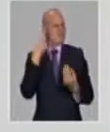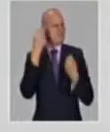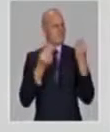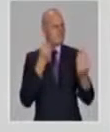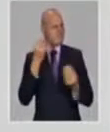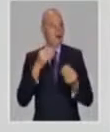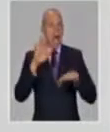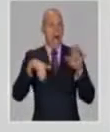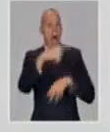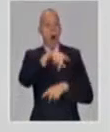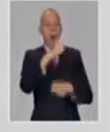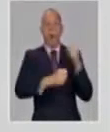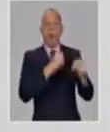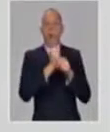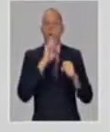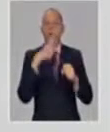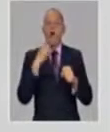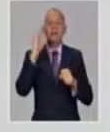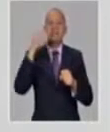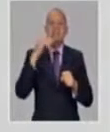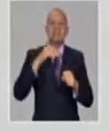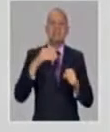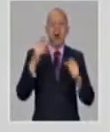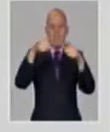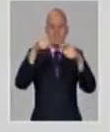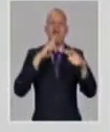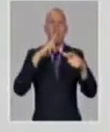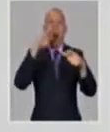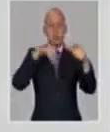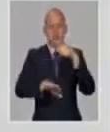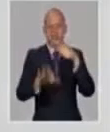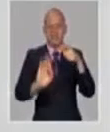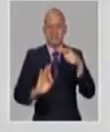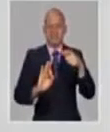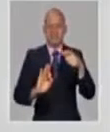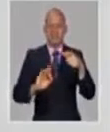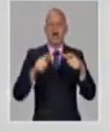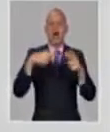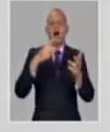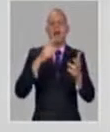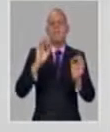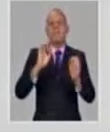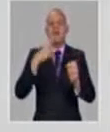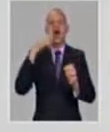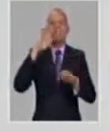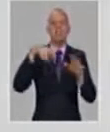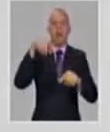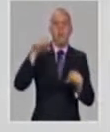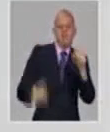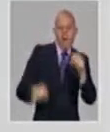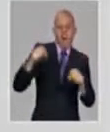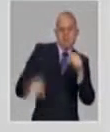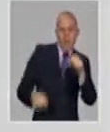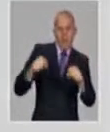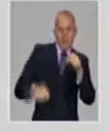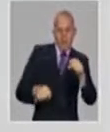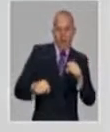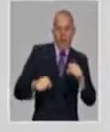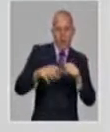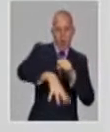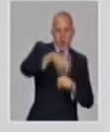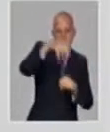la utilizan bastante y que no son pocos los productores que la utilizan y aquí también se produce una disminución importante